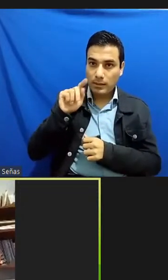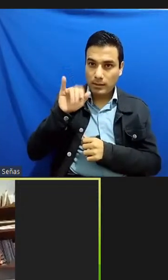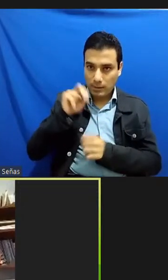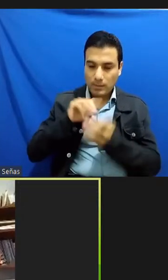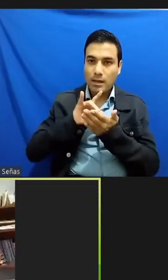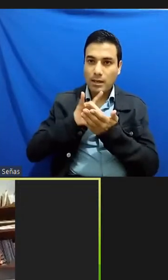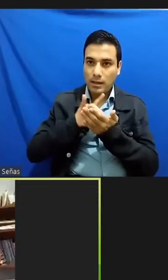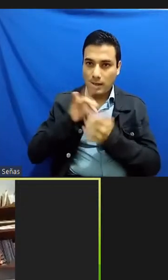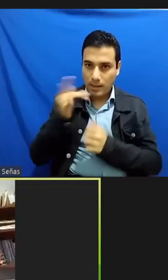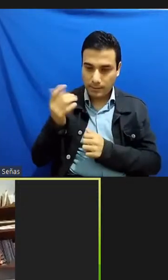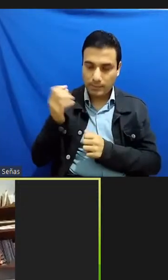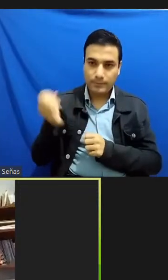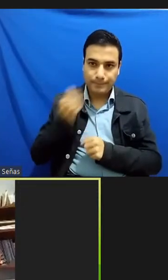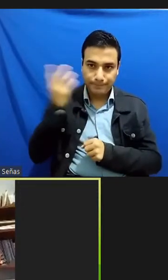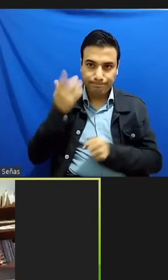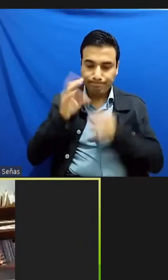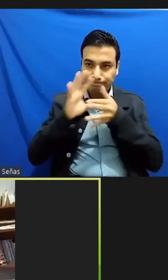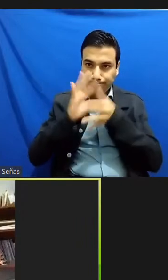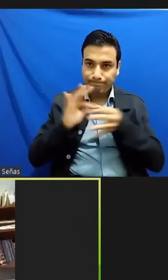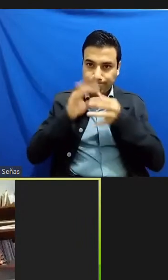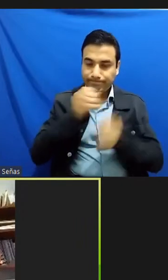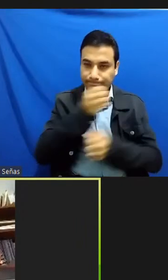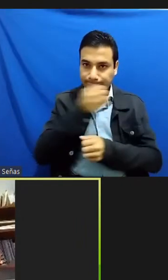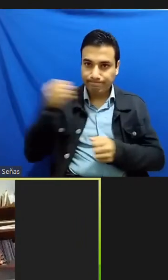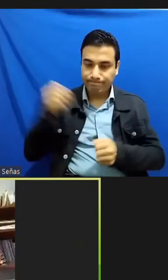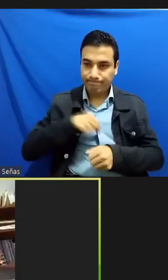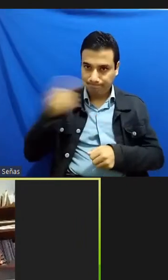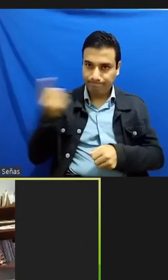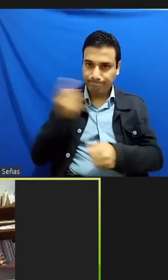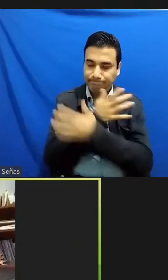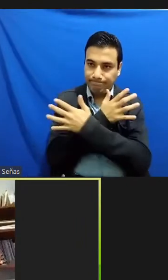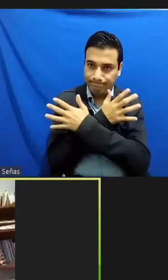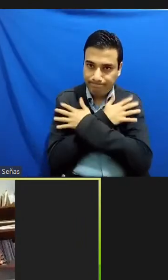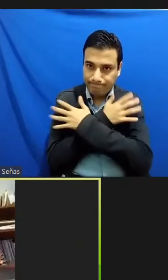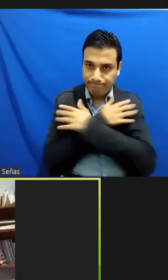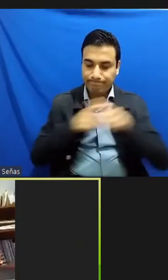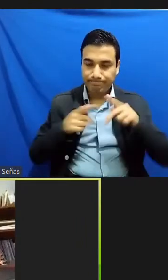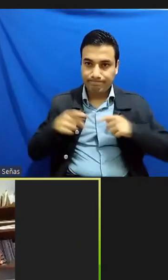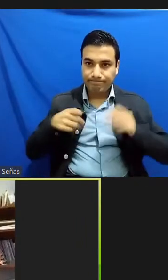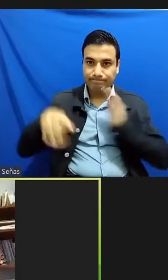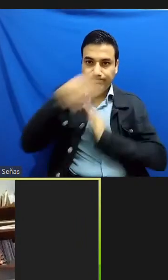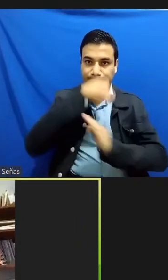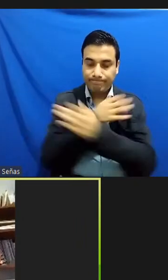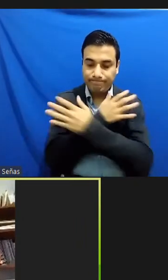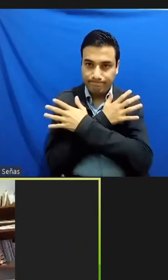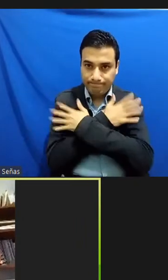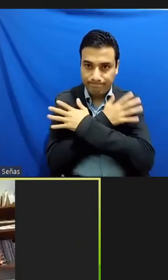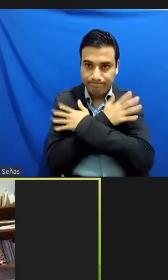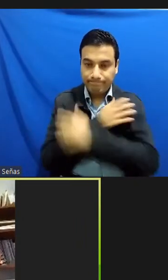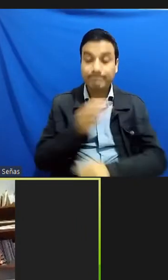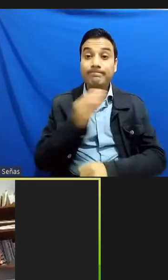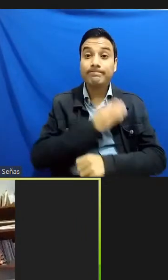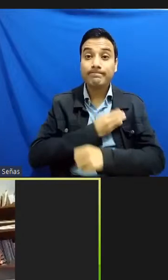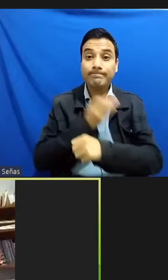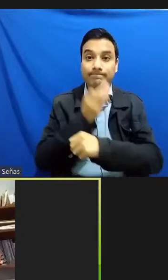gracias por tu gran aportación del día de hoy un fuerte abrazo para ti y para todos buenas tardes